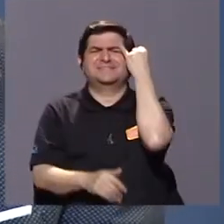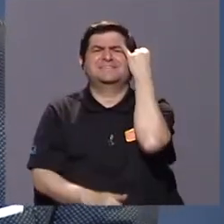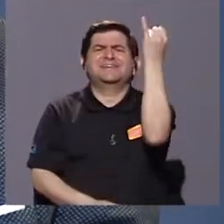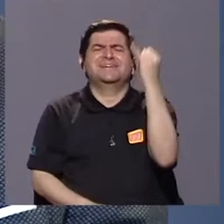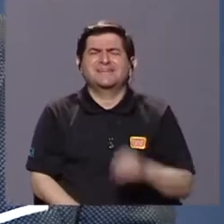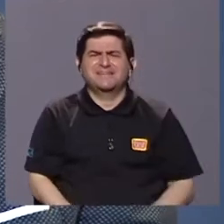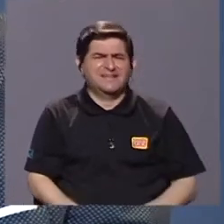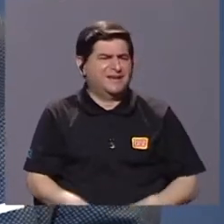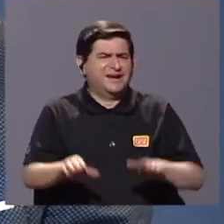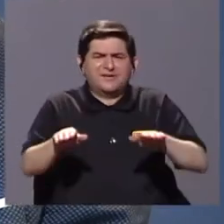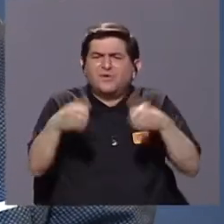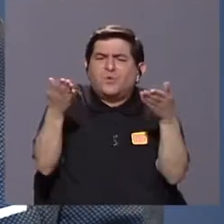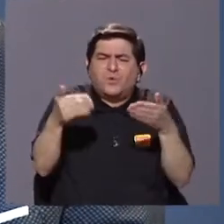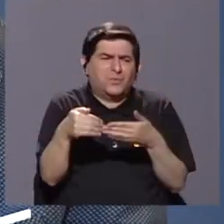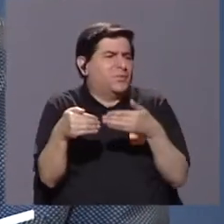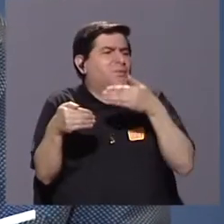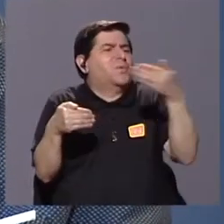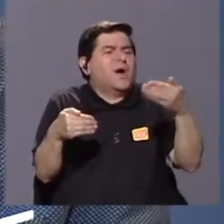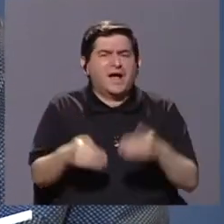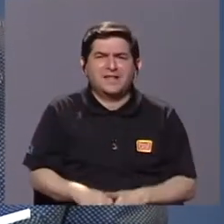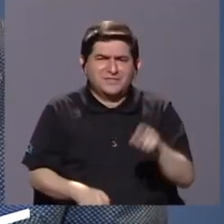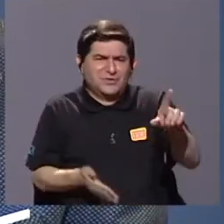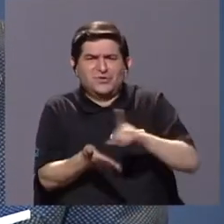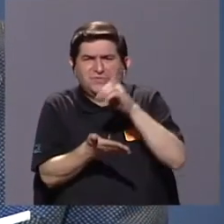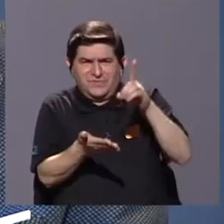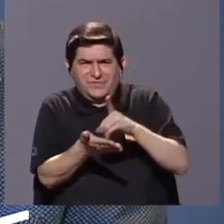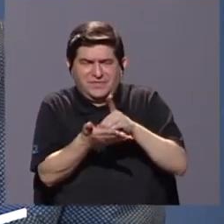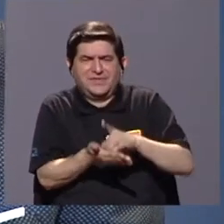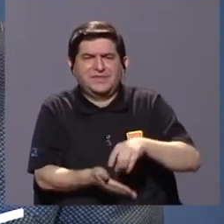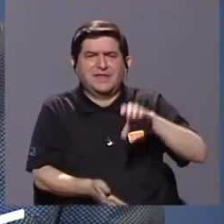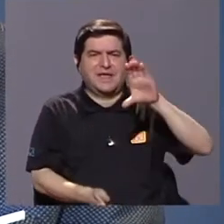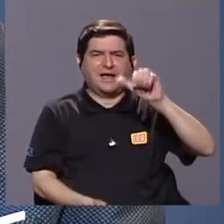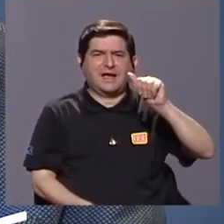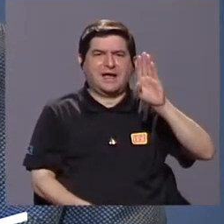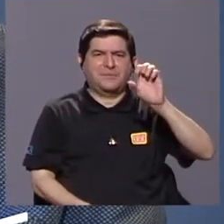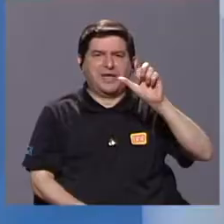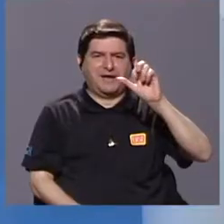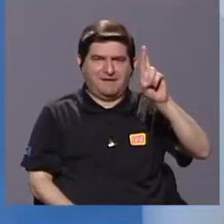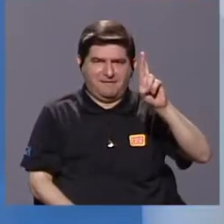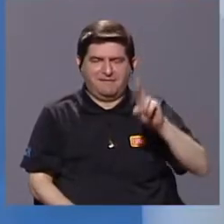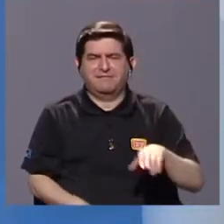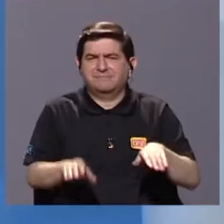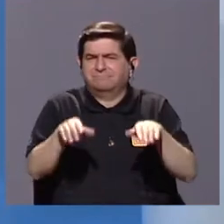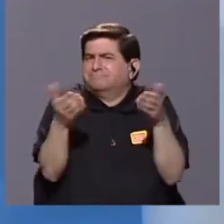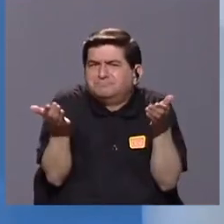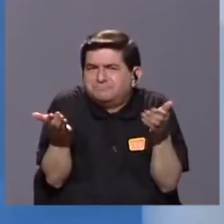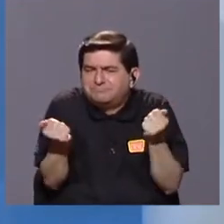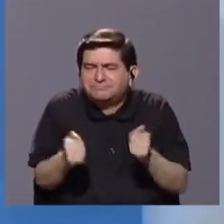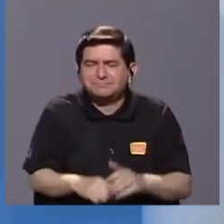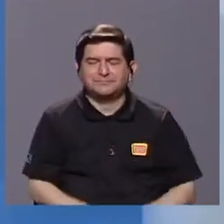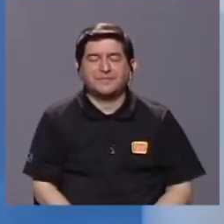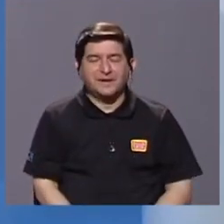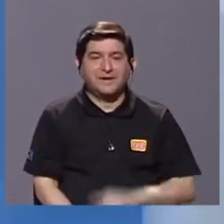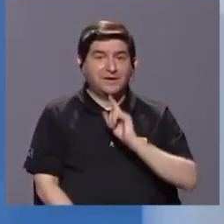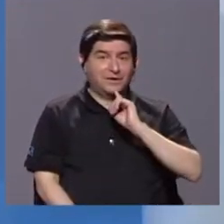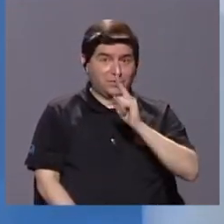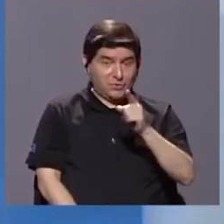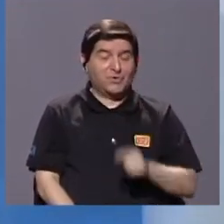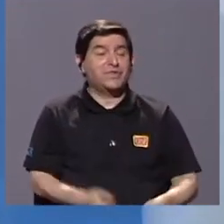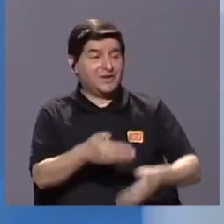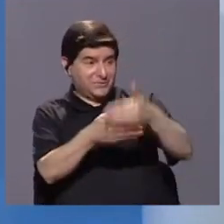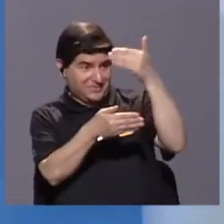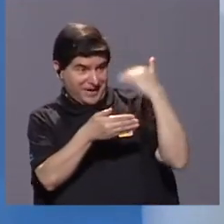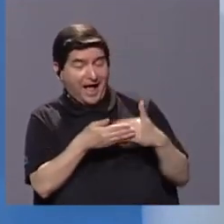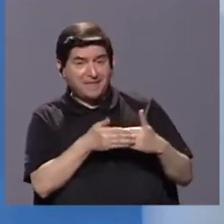cómo y cuándo surge la idea de hacer este diccionario cabecar, Guillermo? Pues bien, como lo dijiste, en aquella